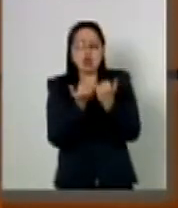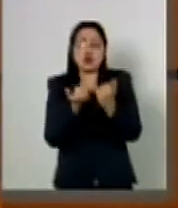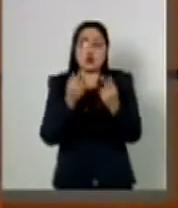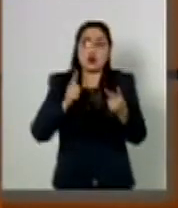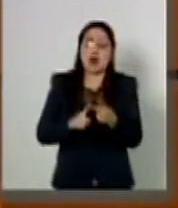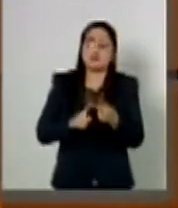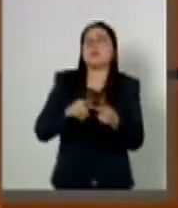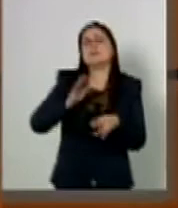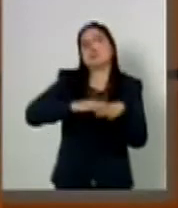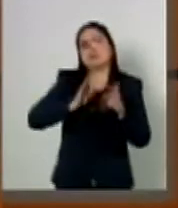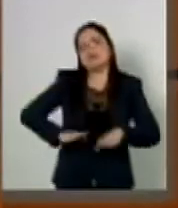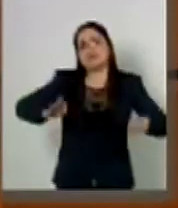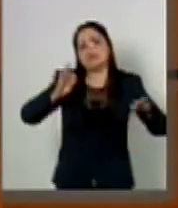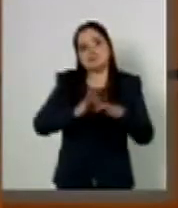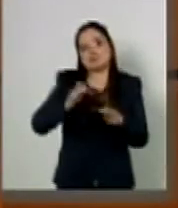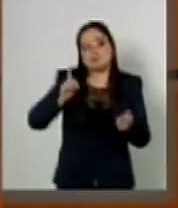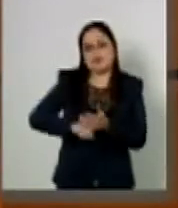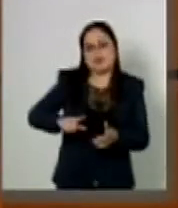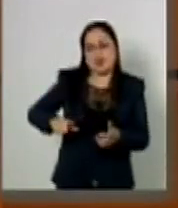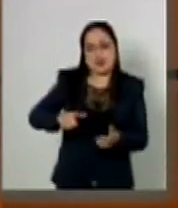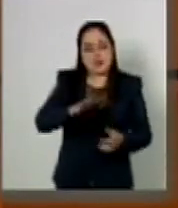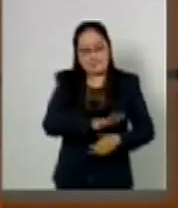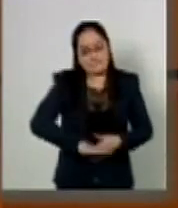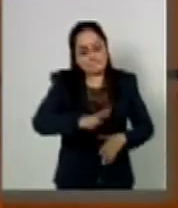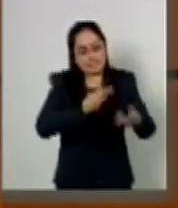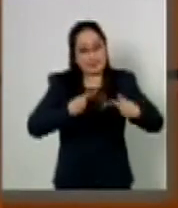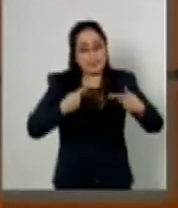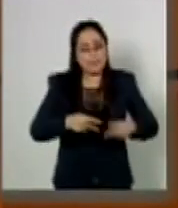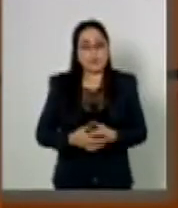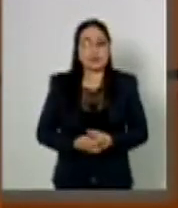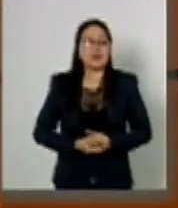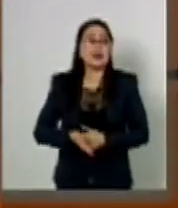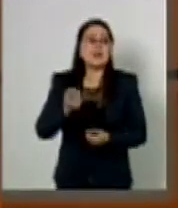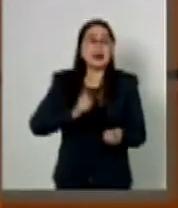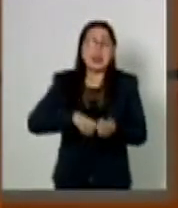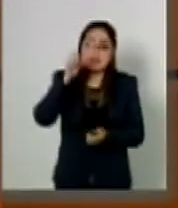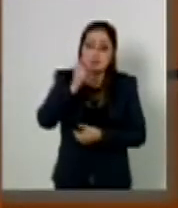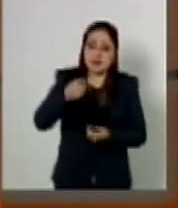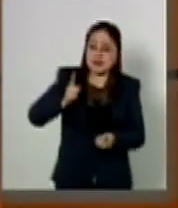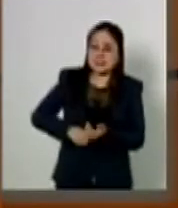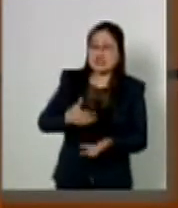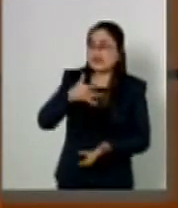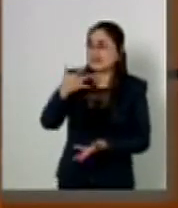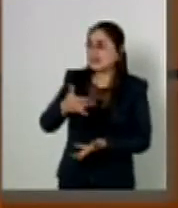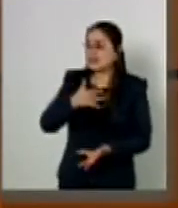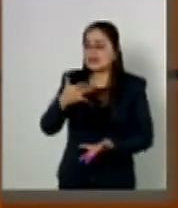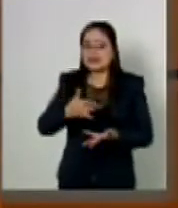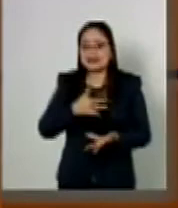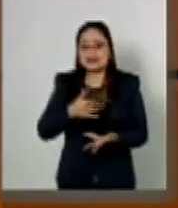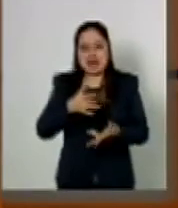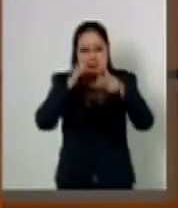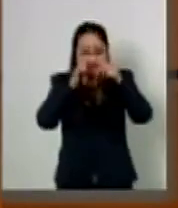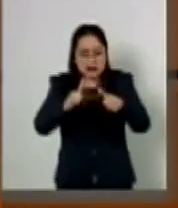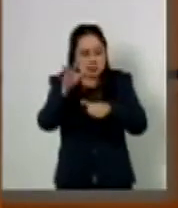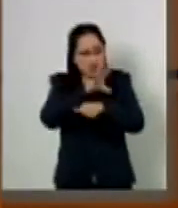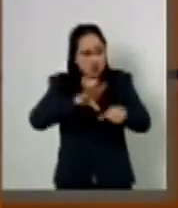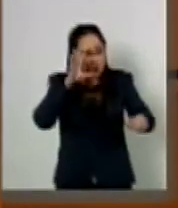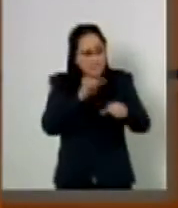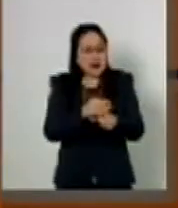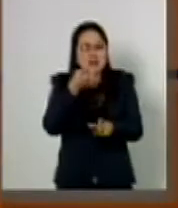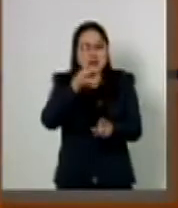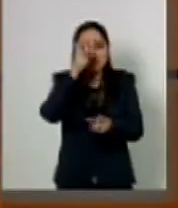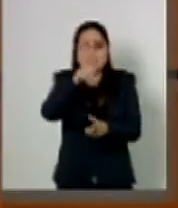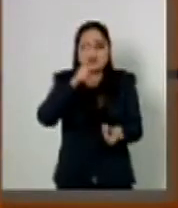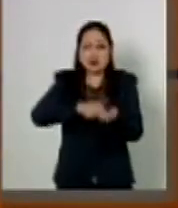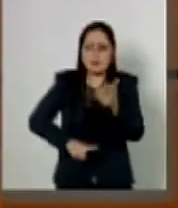y sobre todo de los propios gobernados. Finalmente, preocupa que no se atienda con profundidad el